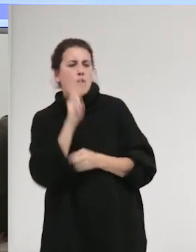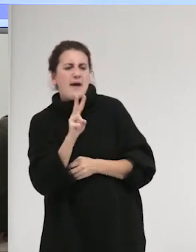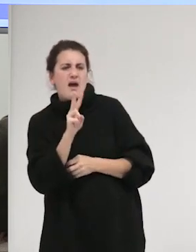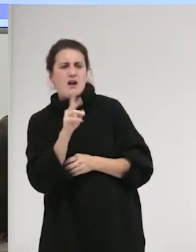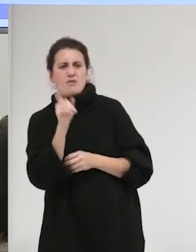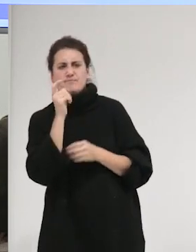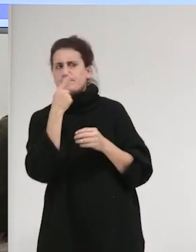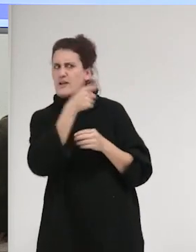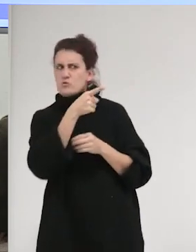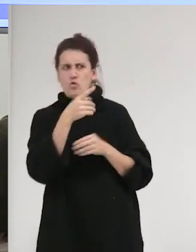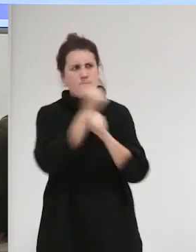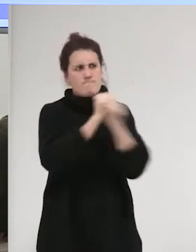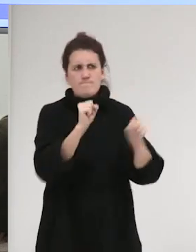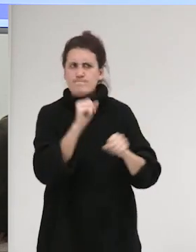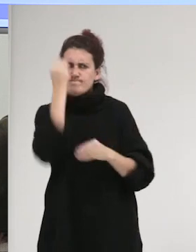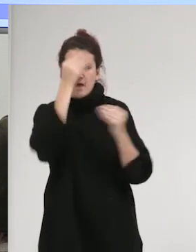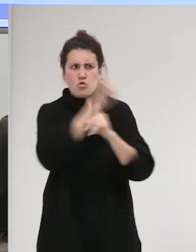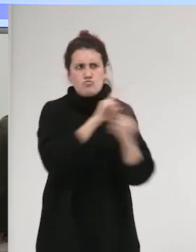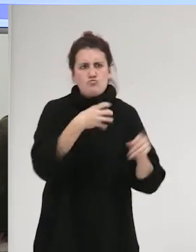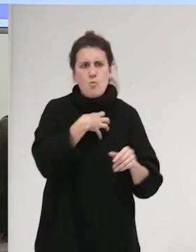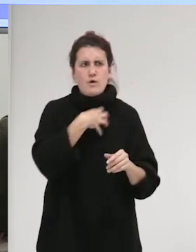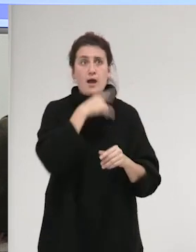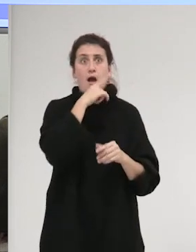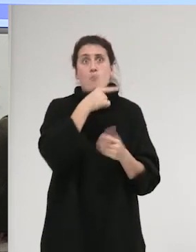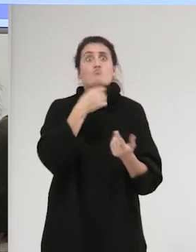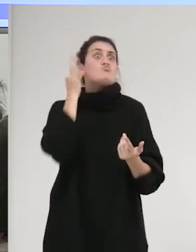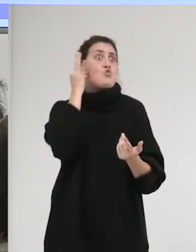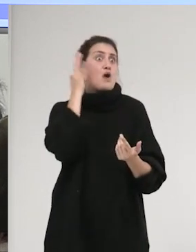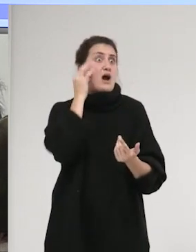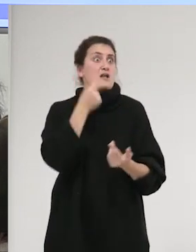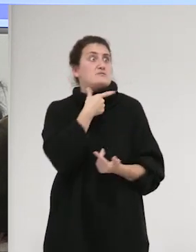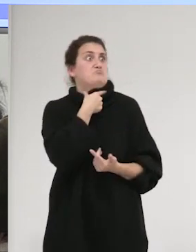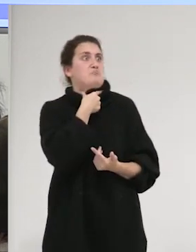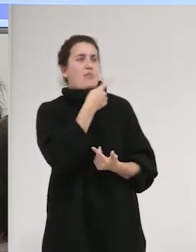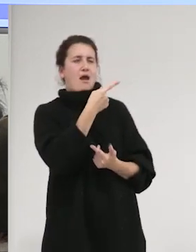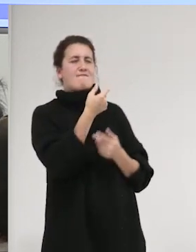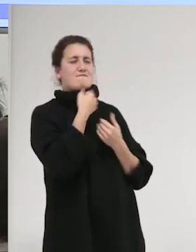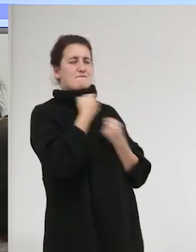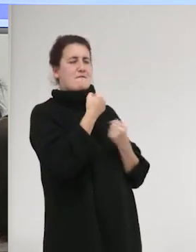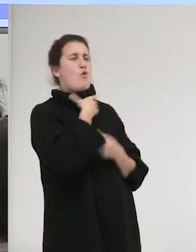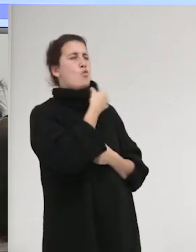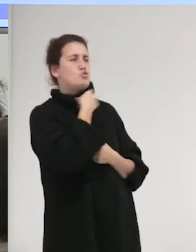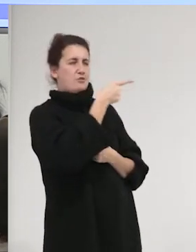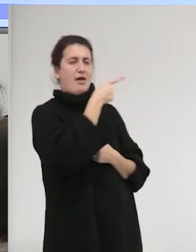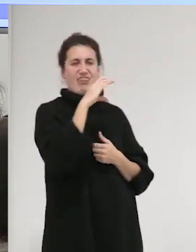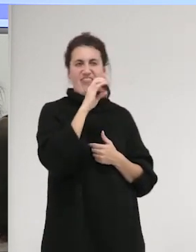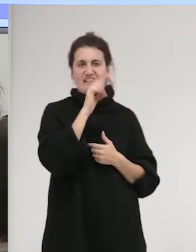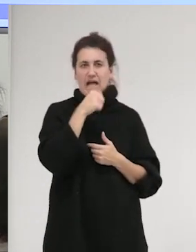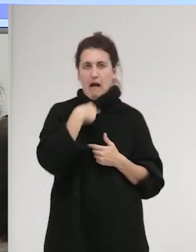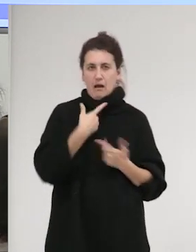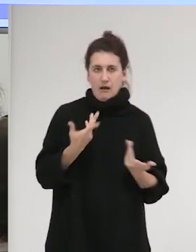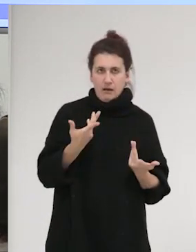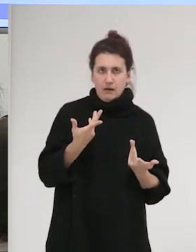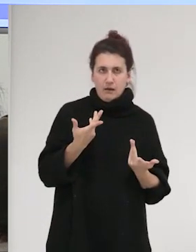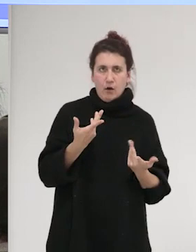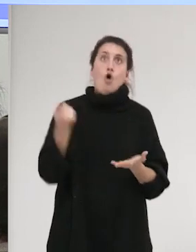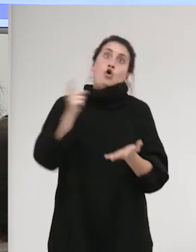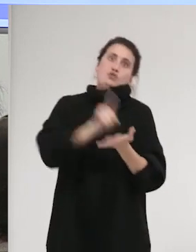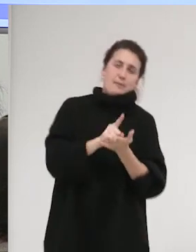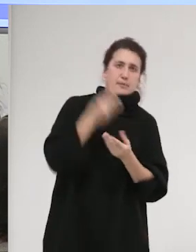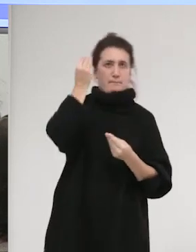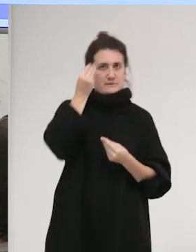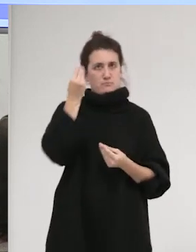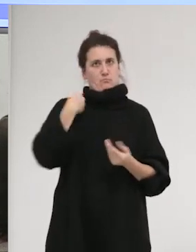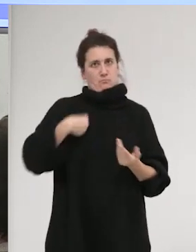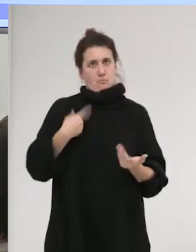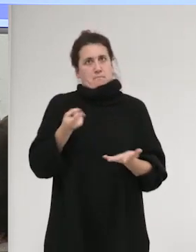impensable el que haya mujeres a las que les pueda poner Cetangana. Que otra vez, de nuevo, volvemos a pensar en